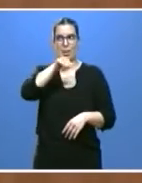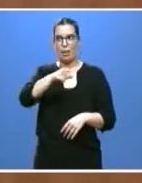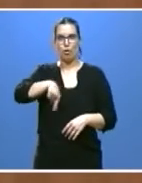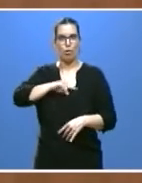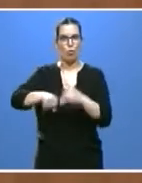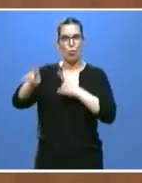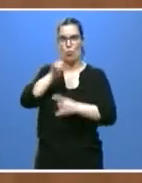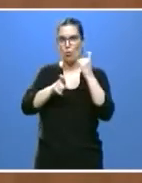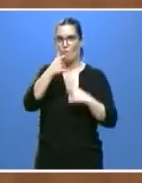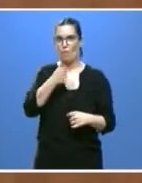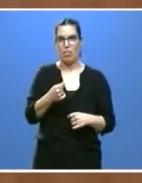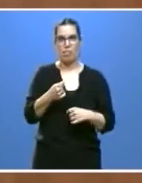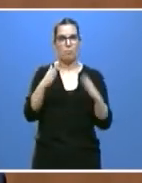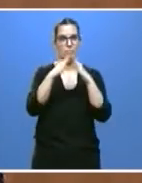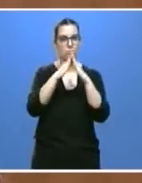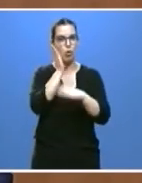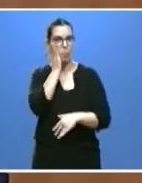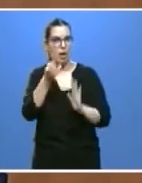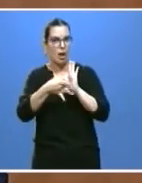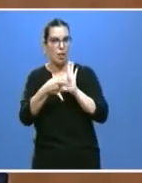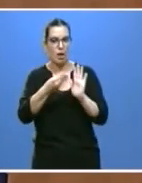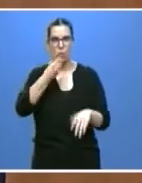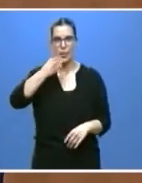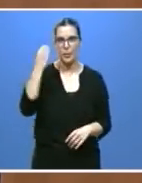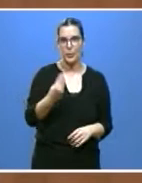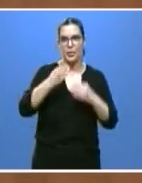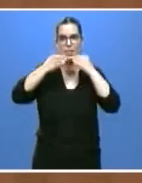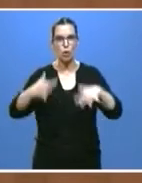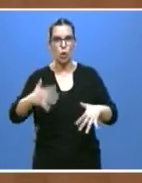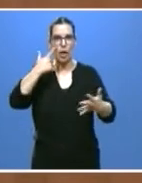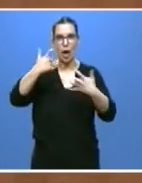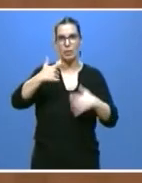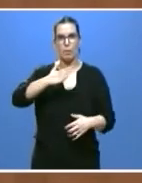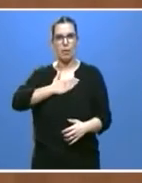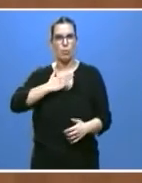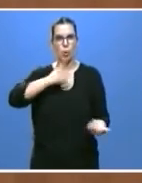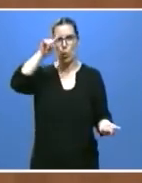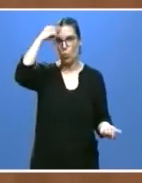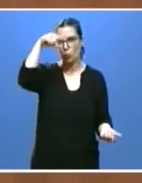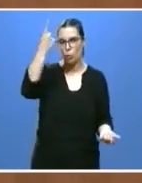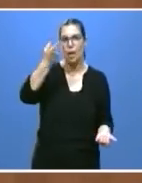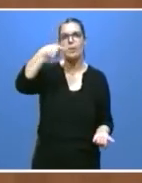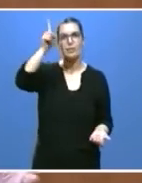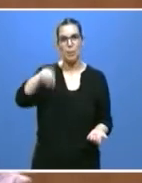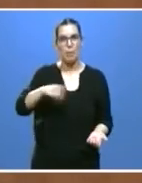Alojamientos de calidad, buena gastronomía, historia, arte, patrimonio cultural y también patrimonio natural.